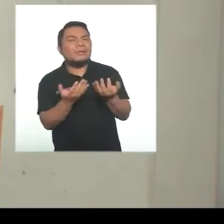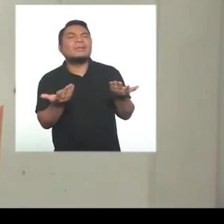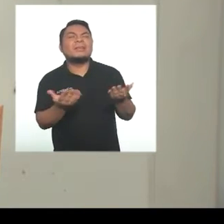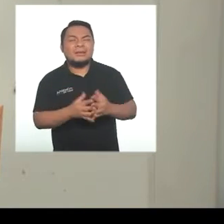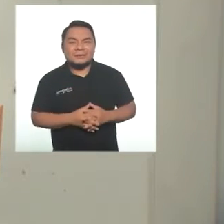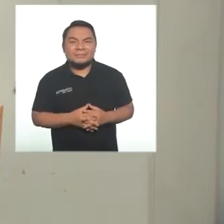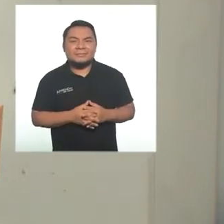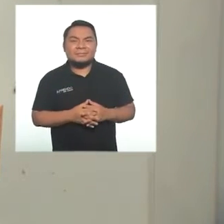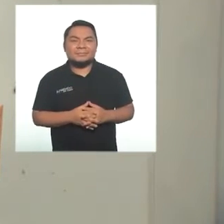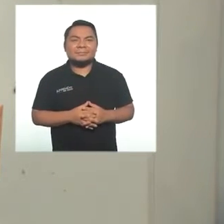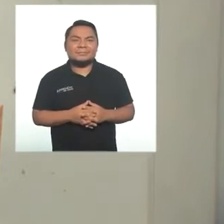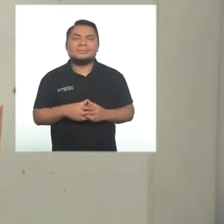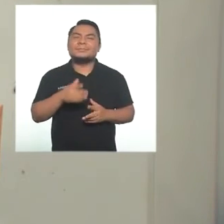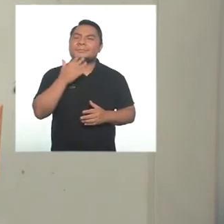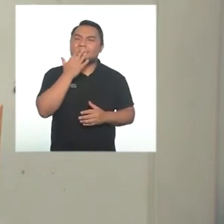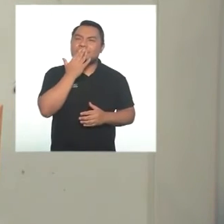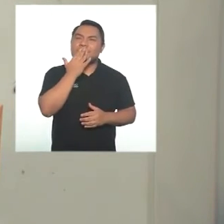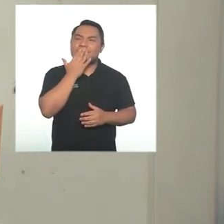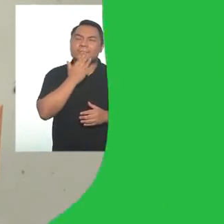familia?